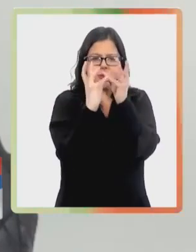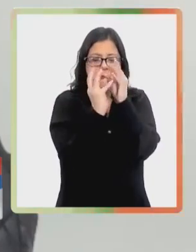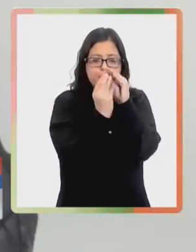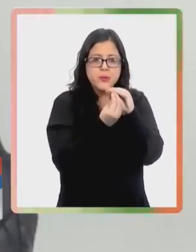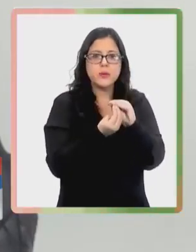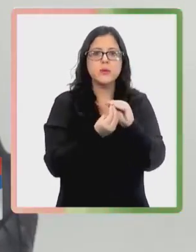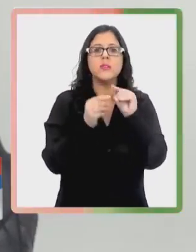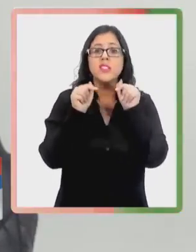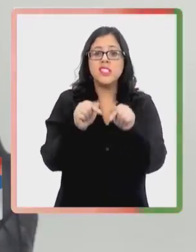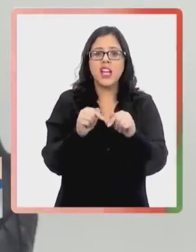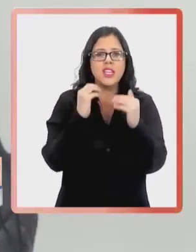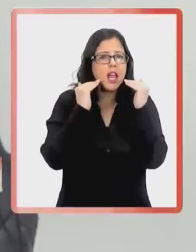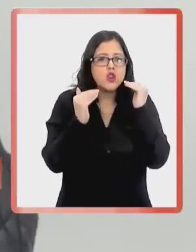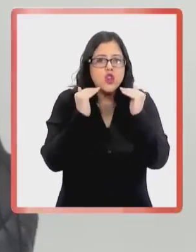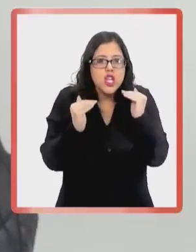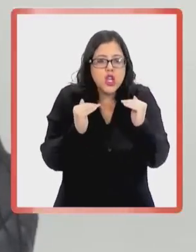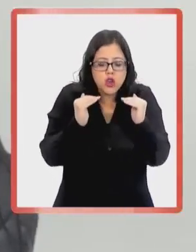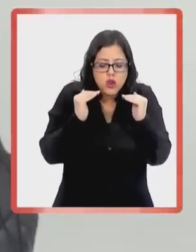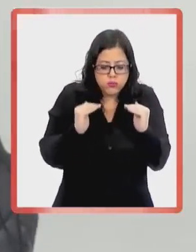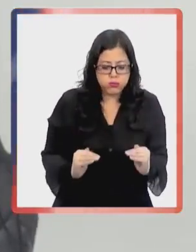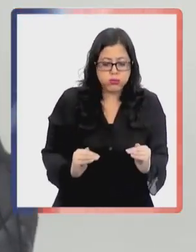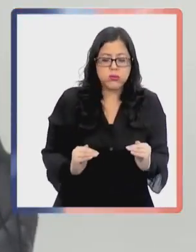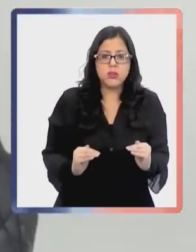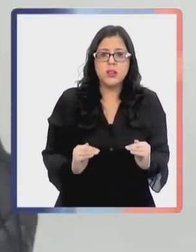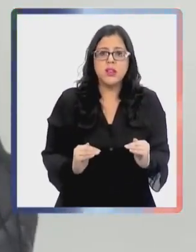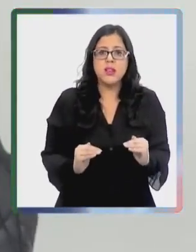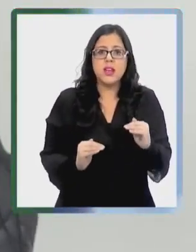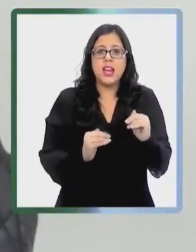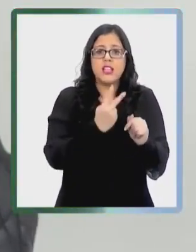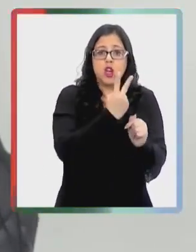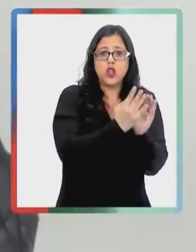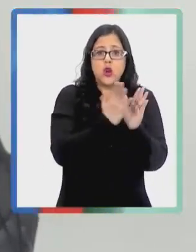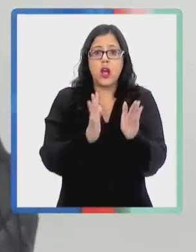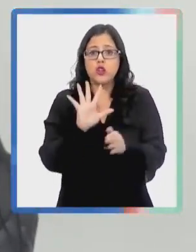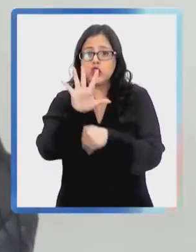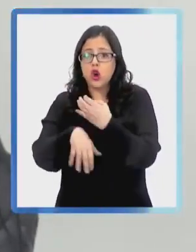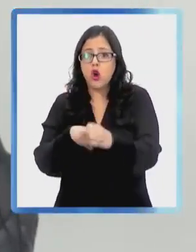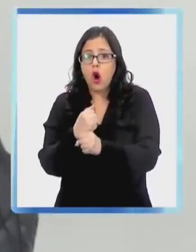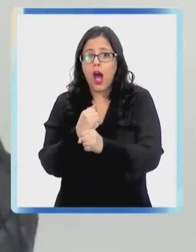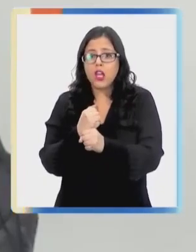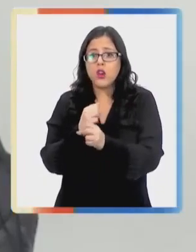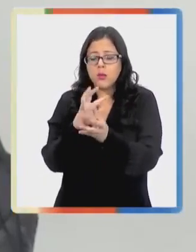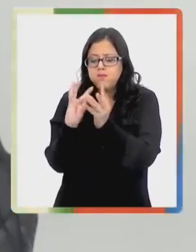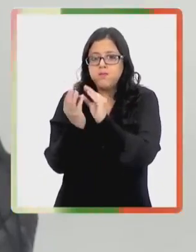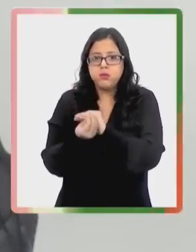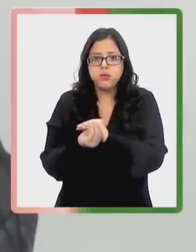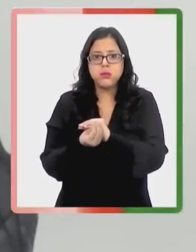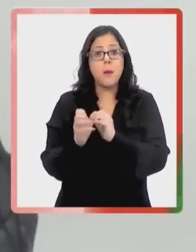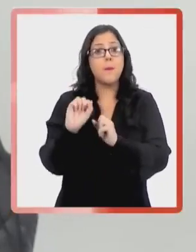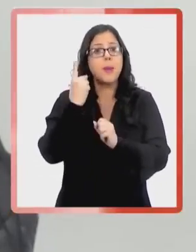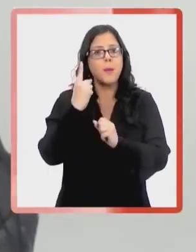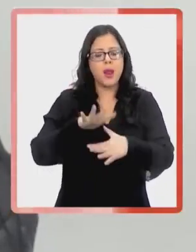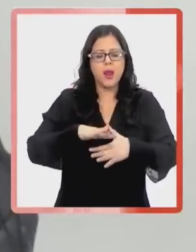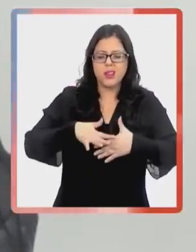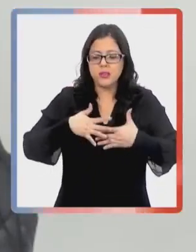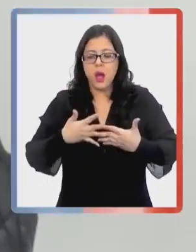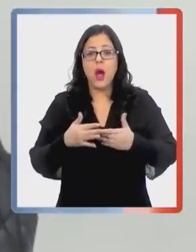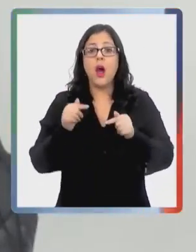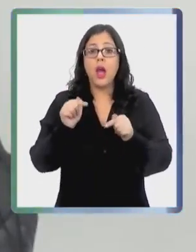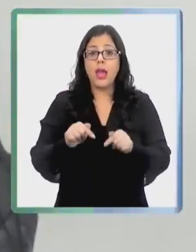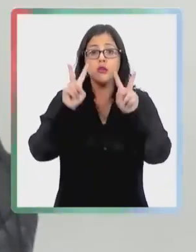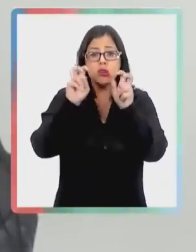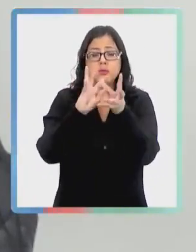decías al inicio, surge en la primera infancia, principalmente entre los dos y los cinco años, aparecen los primeros síntomas